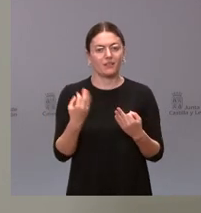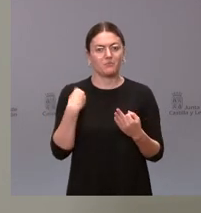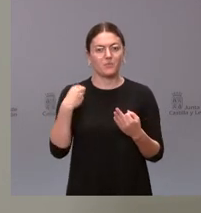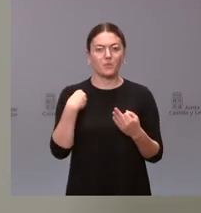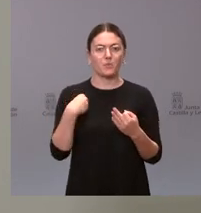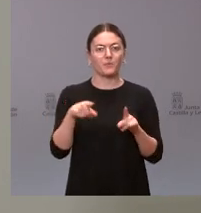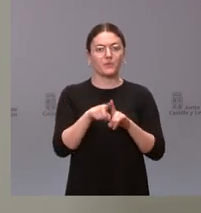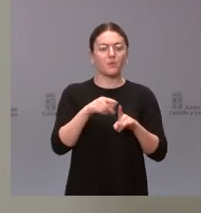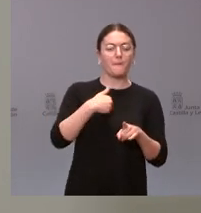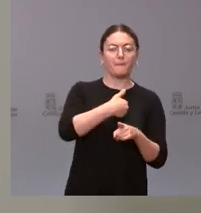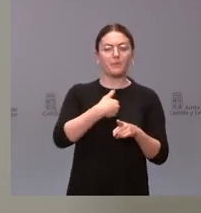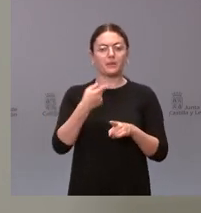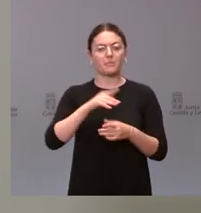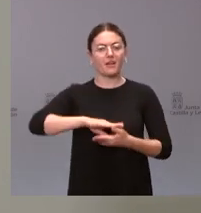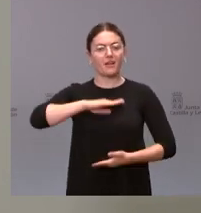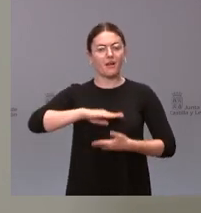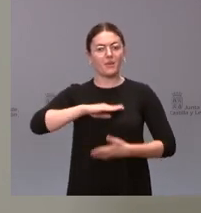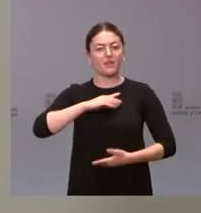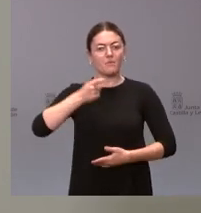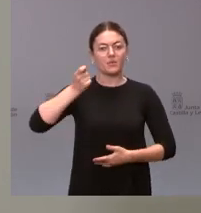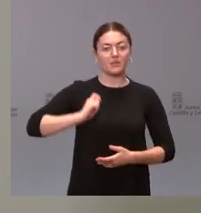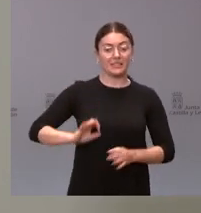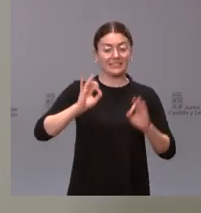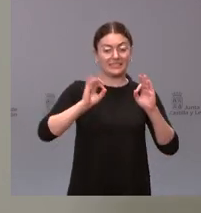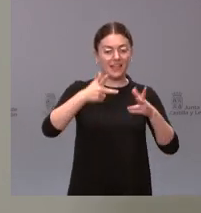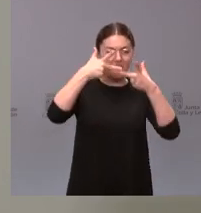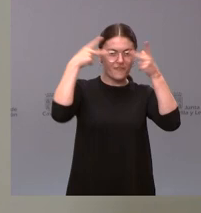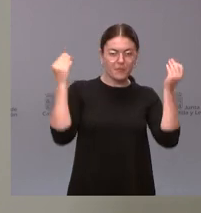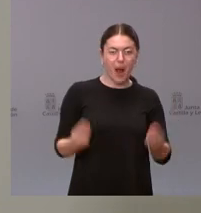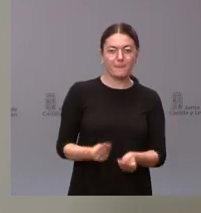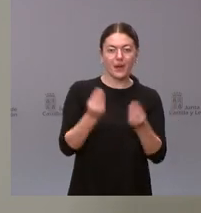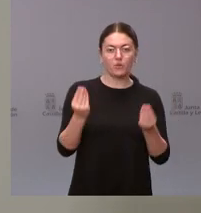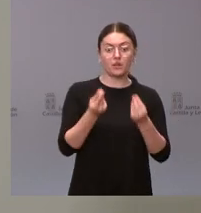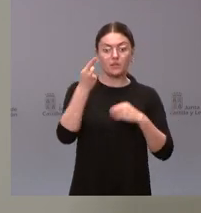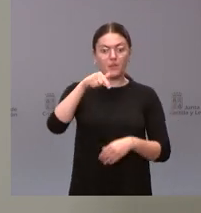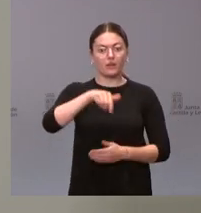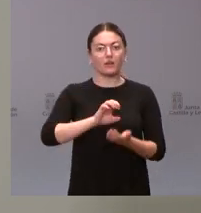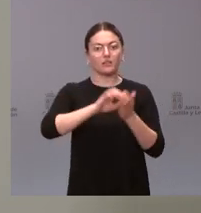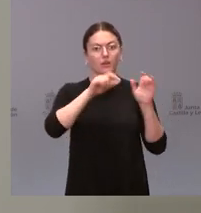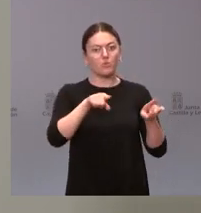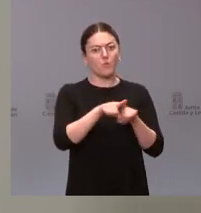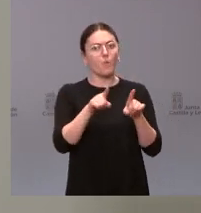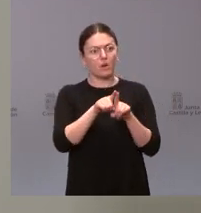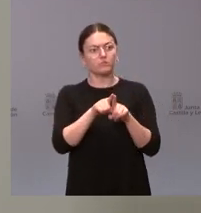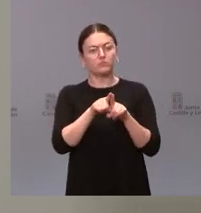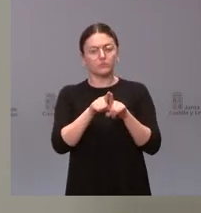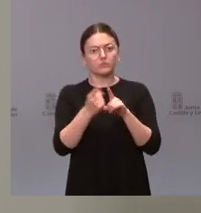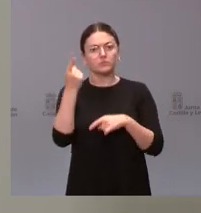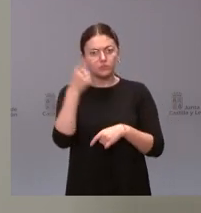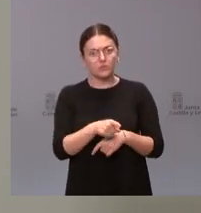y las capacidades profesionales de la enfermería y en ese sentido también Castilla y León tiene un papel de jugar porque tiene